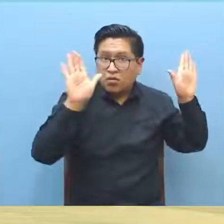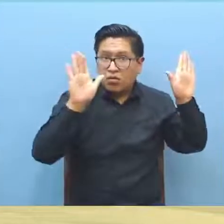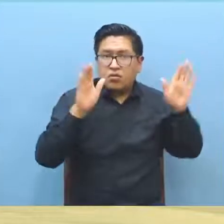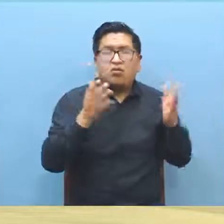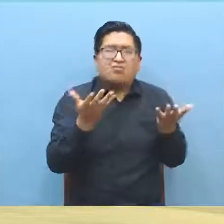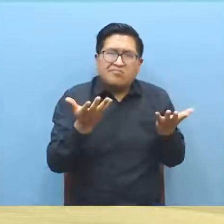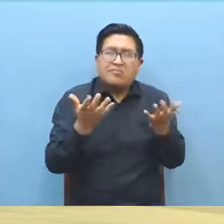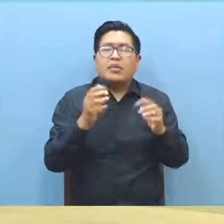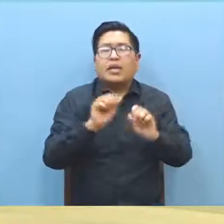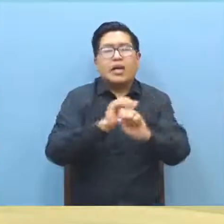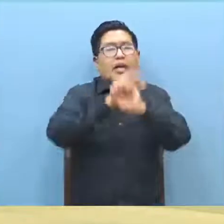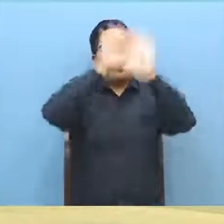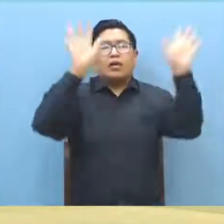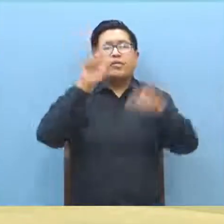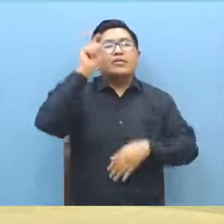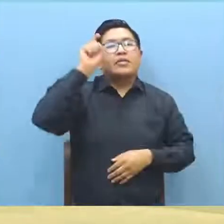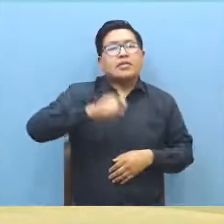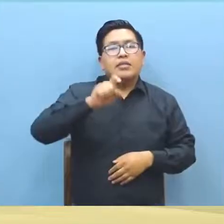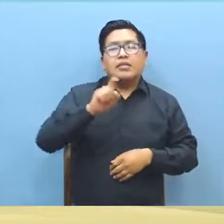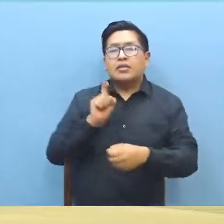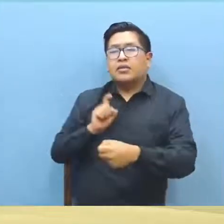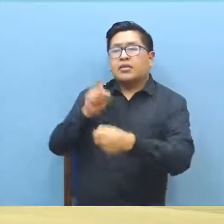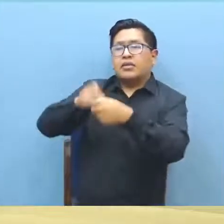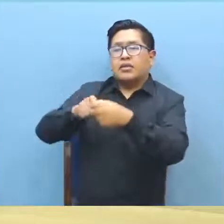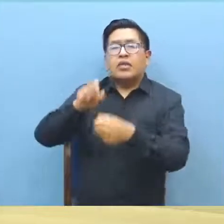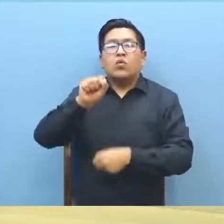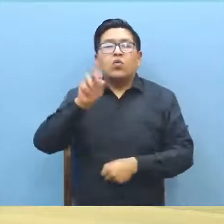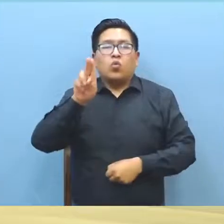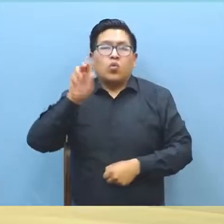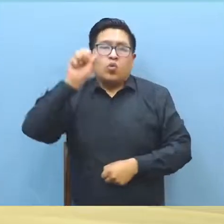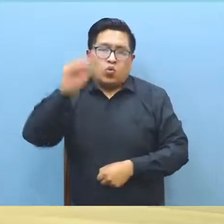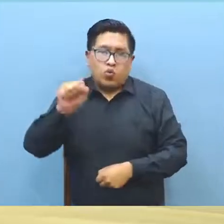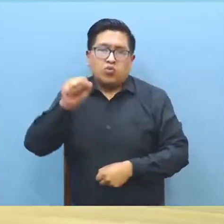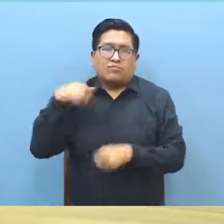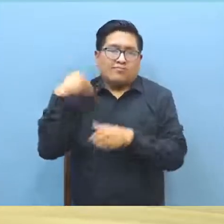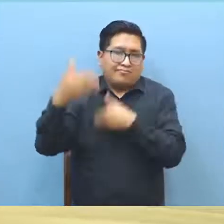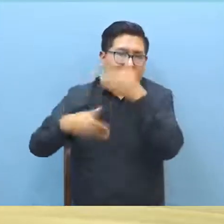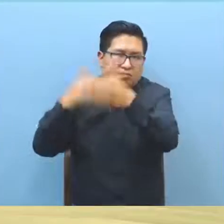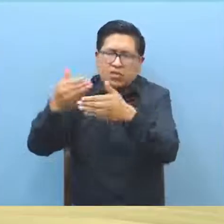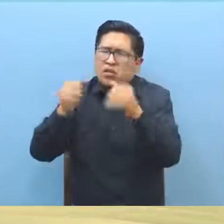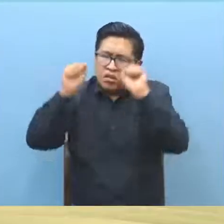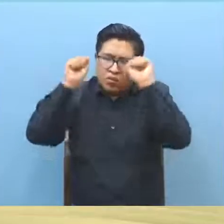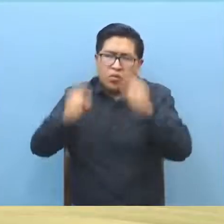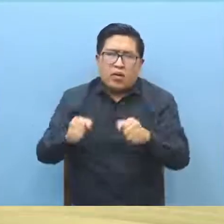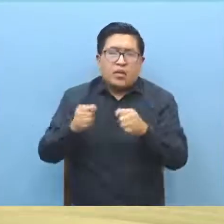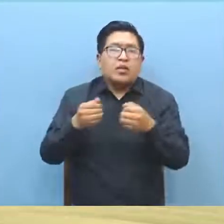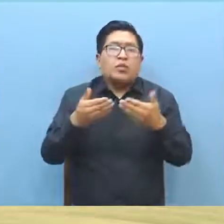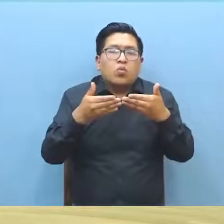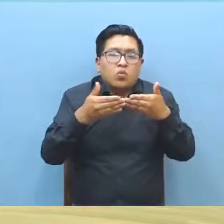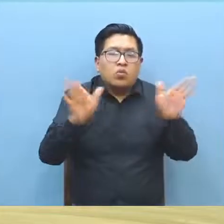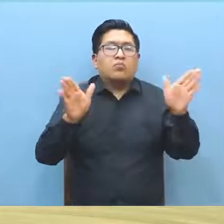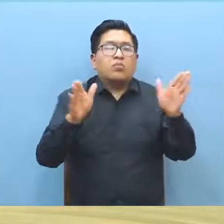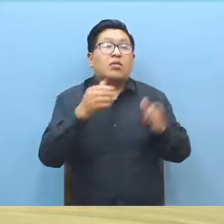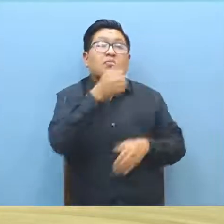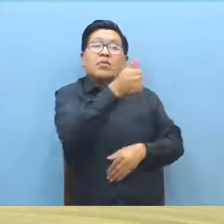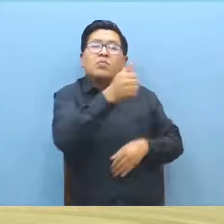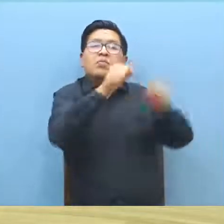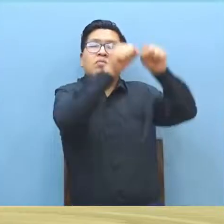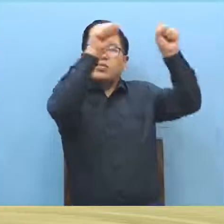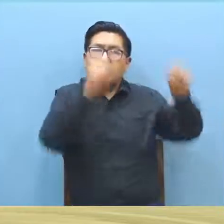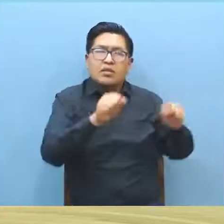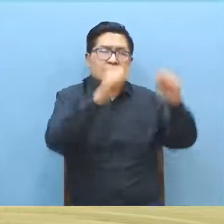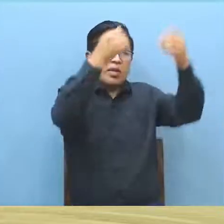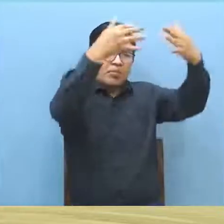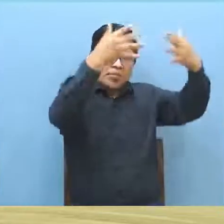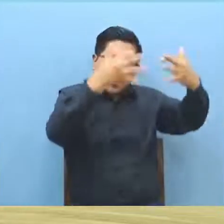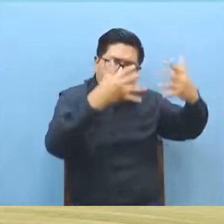afiliada a la Caja Nacional de Salud y requiere de los servicios, ya puede asegurarse al SUS porque se está viendo que hay un avance